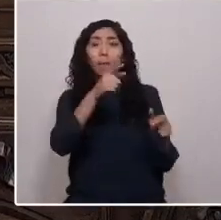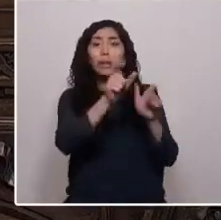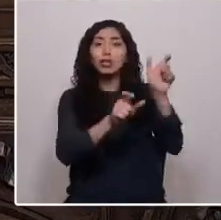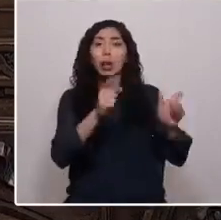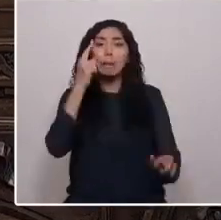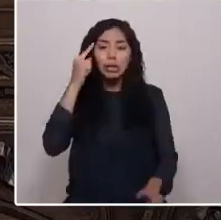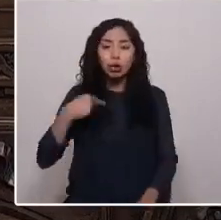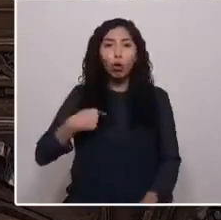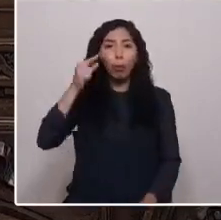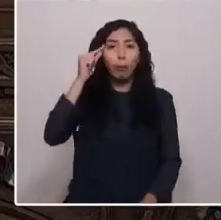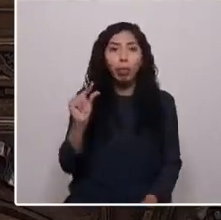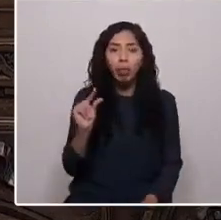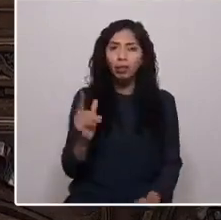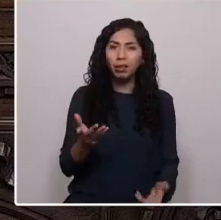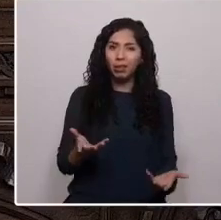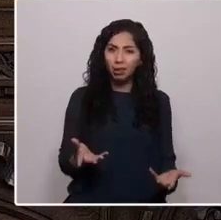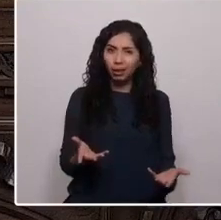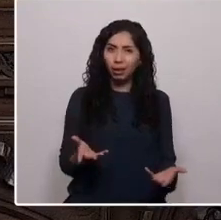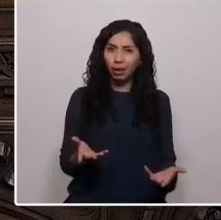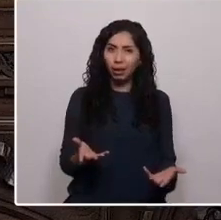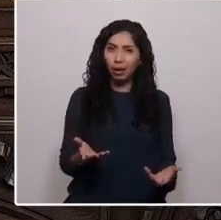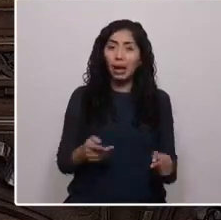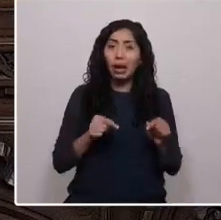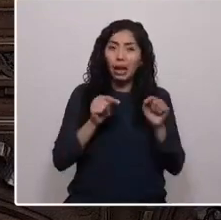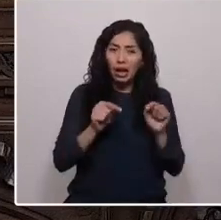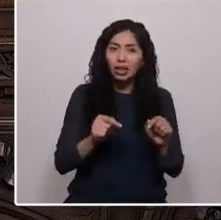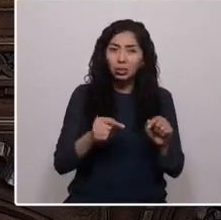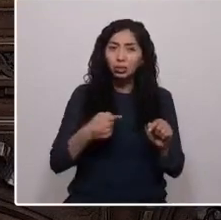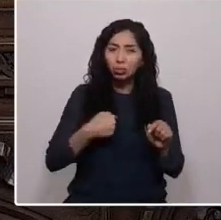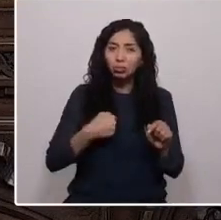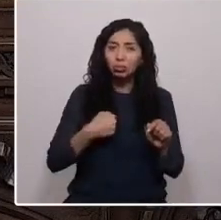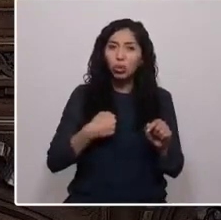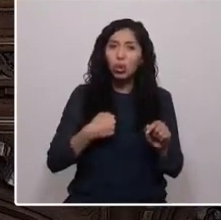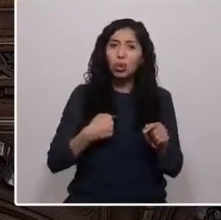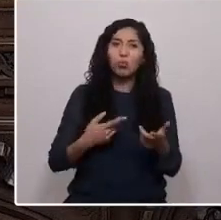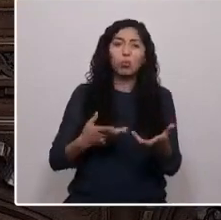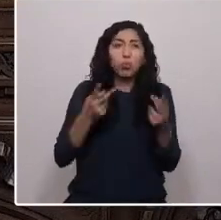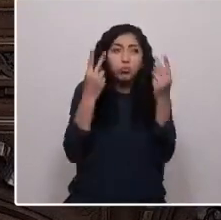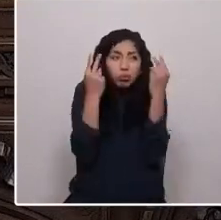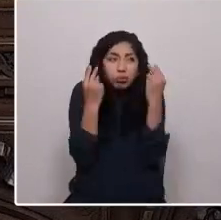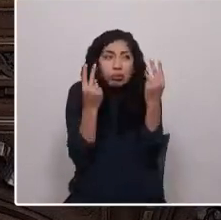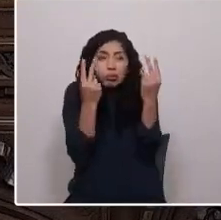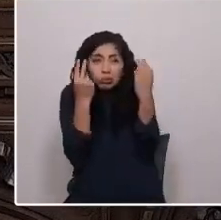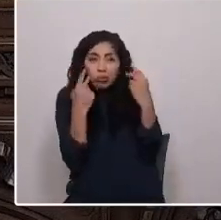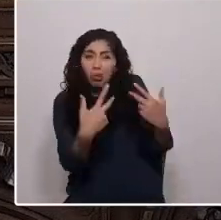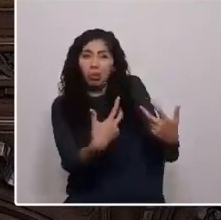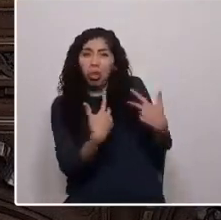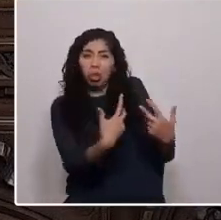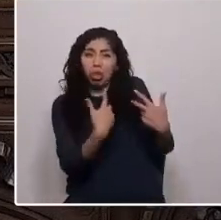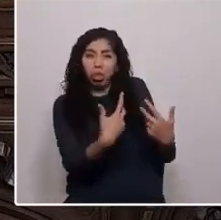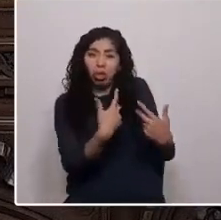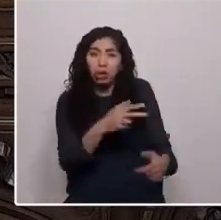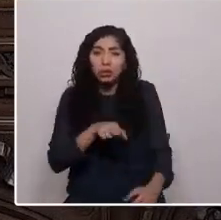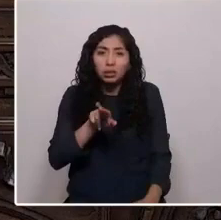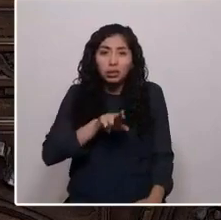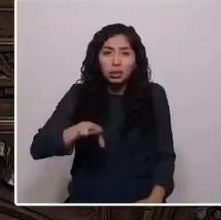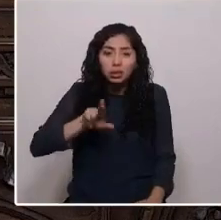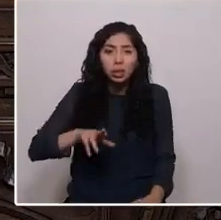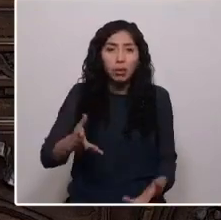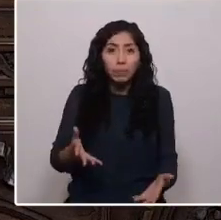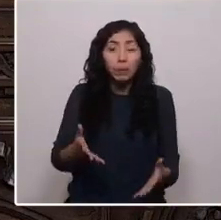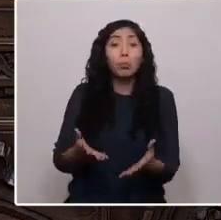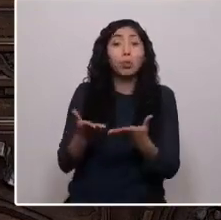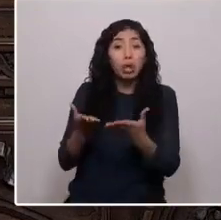Y fui, este es el motivo de humillaciones constantes. Es por esto que muchos reniegan de ser